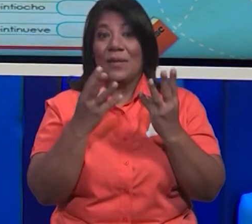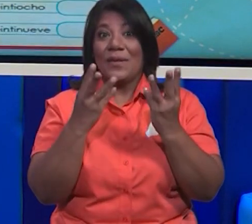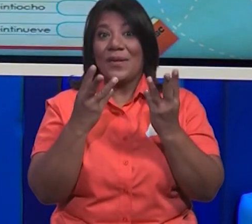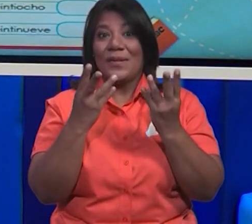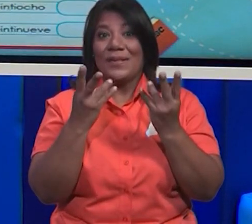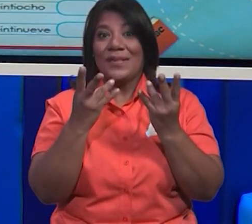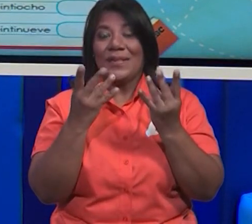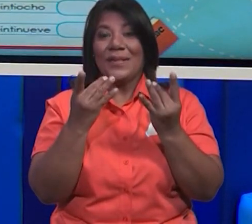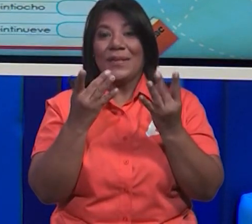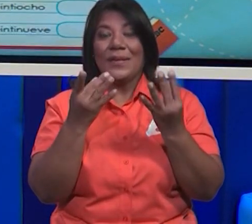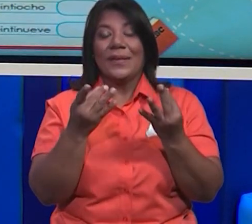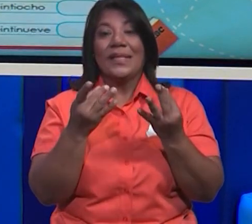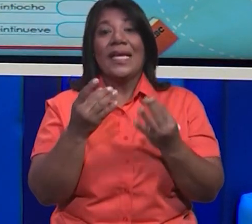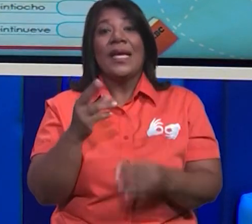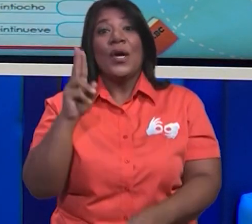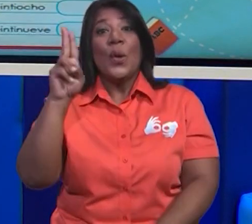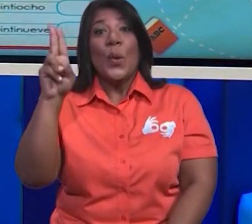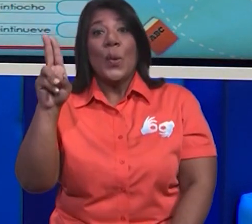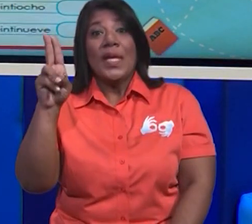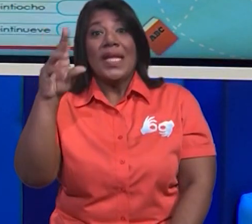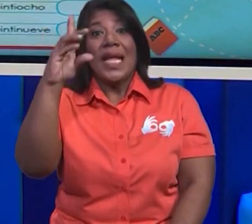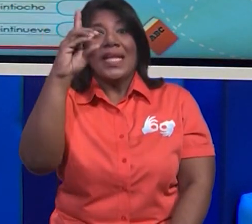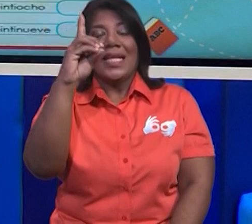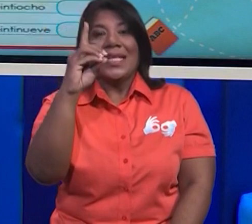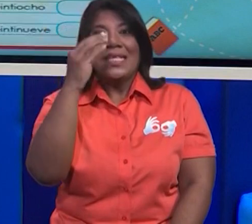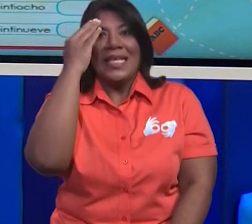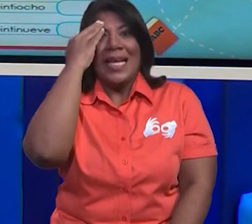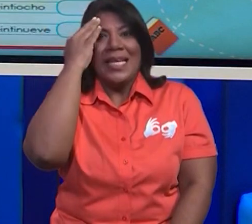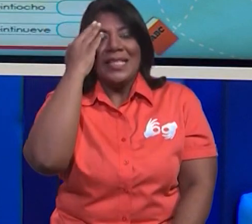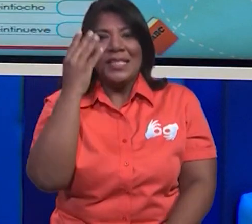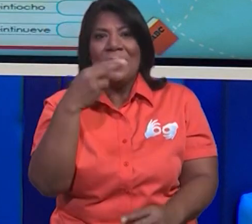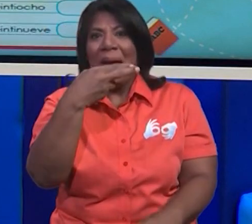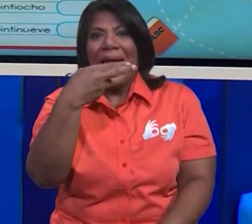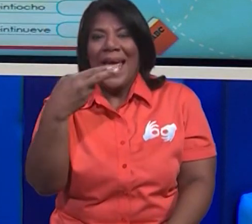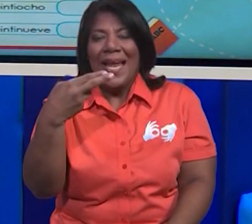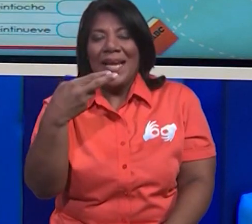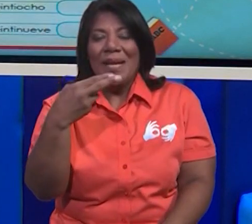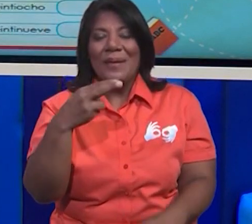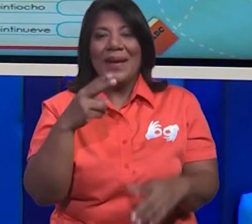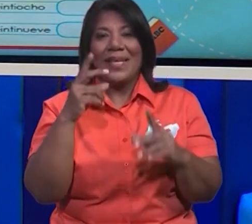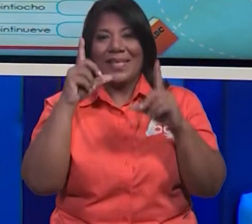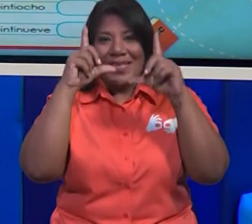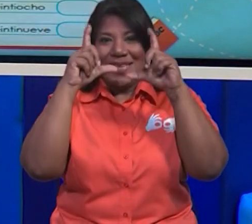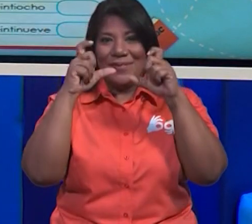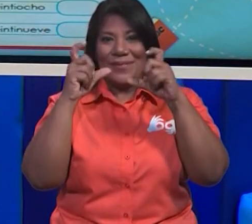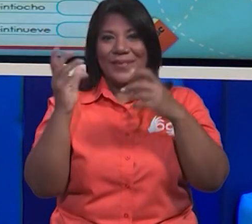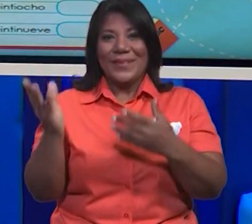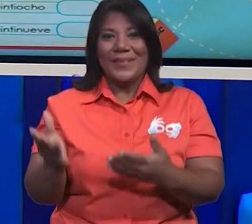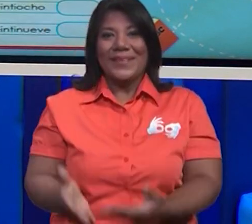decenas más las unidades y averigua qué número están formando. Tómale la fotito.